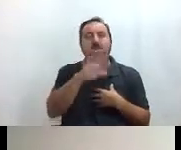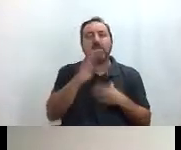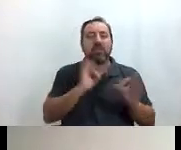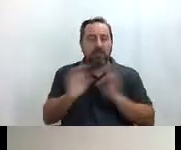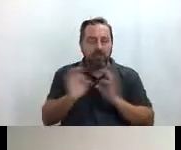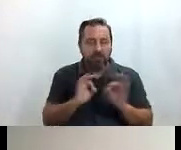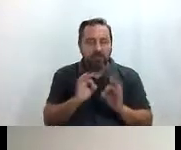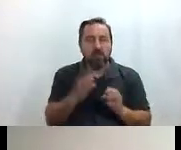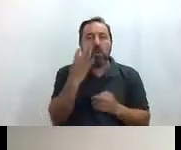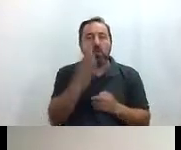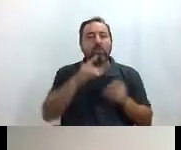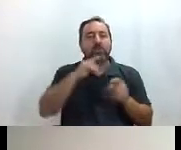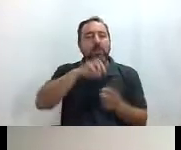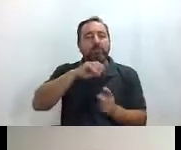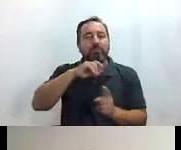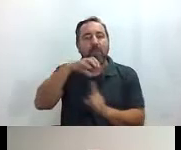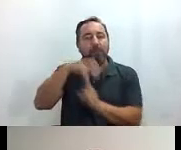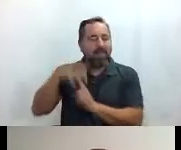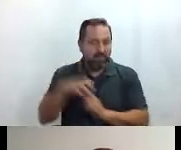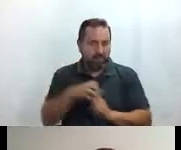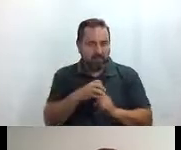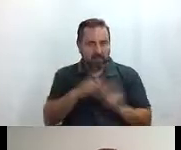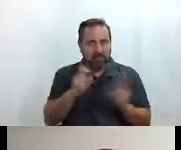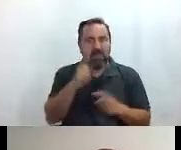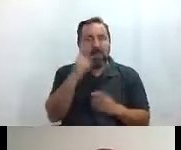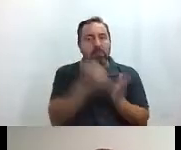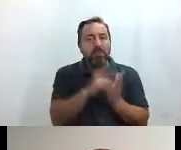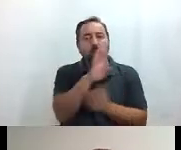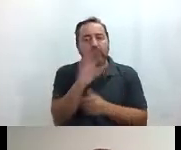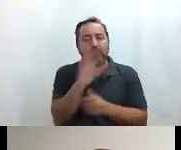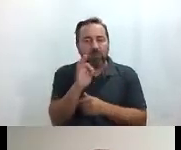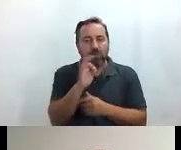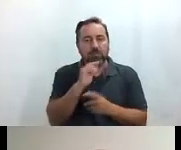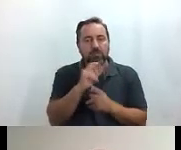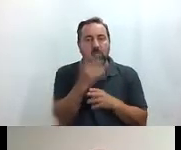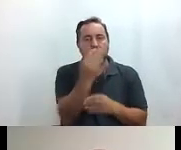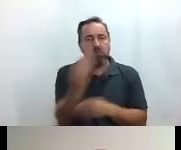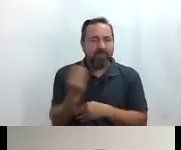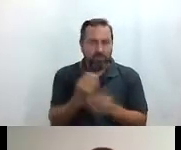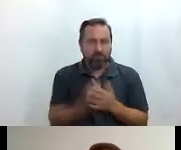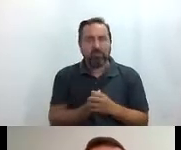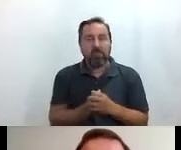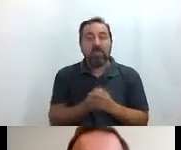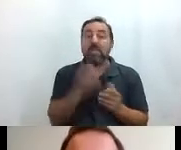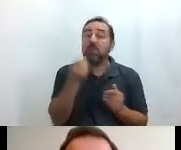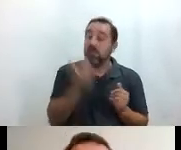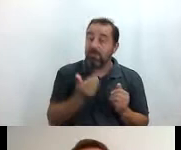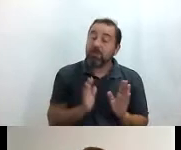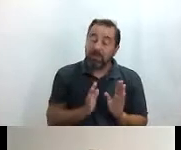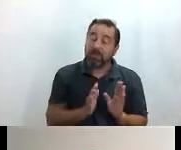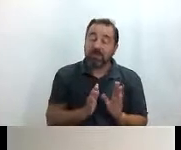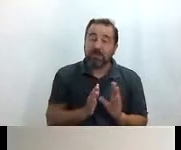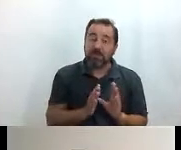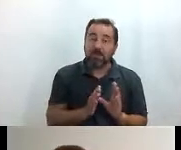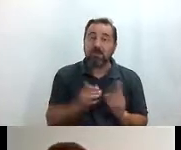4 parques temáticos, 1.400 monumentos. Y, muy importante, pues somos la